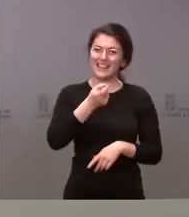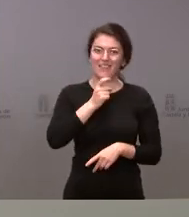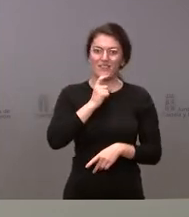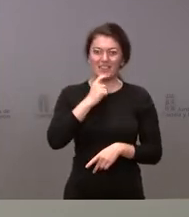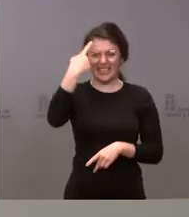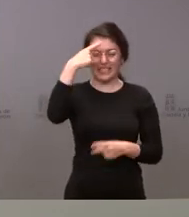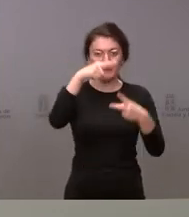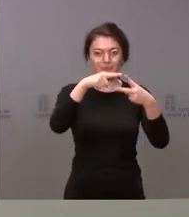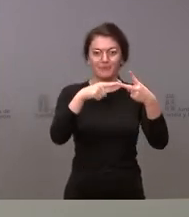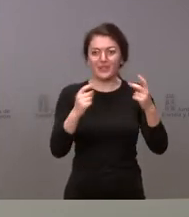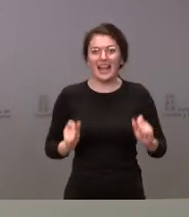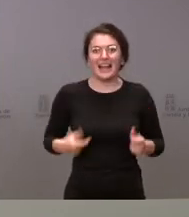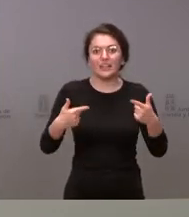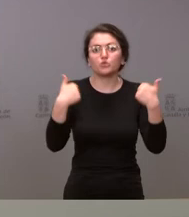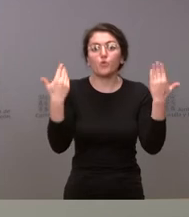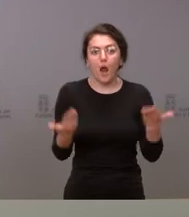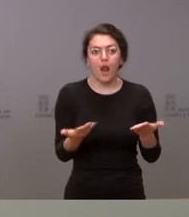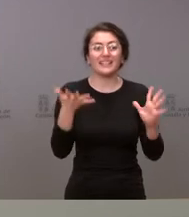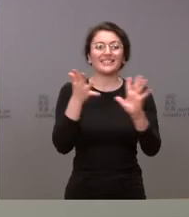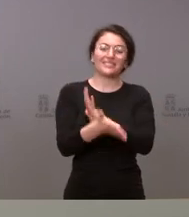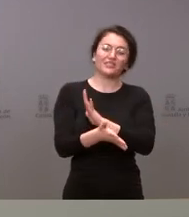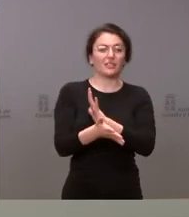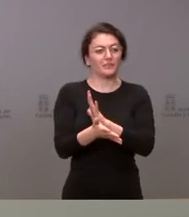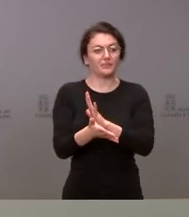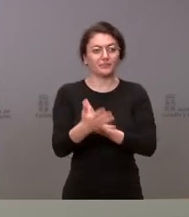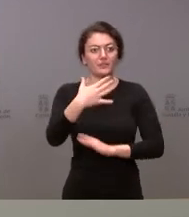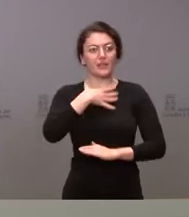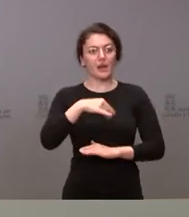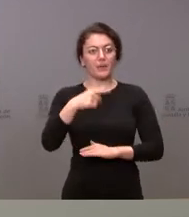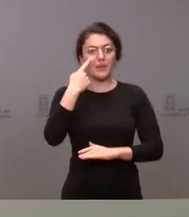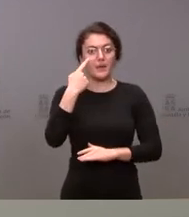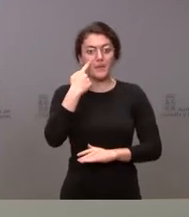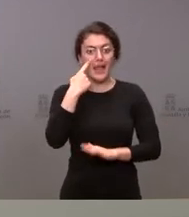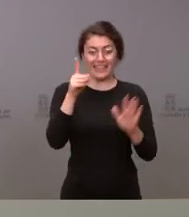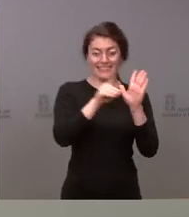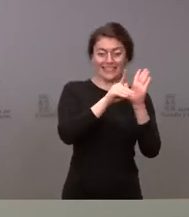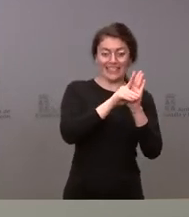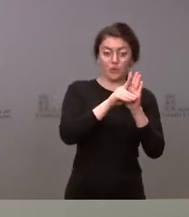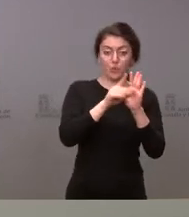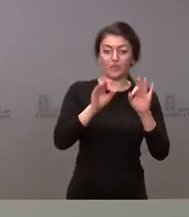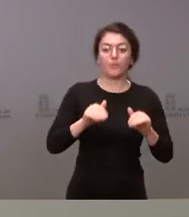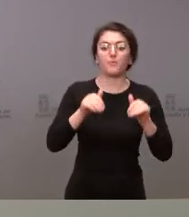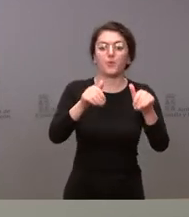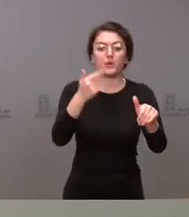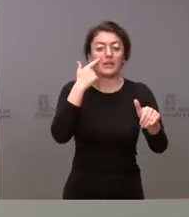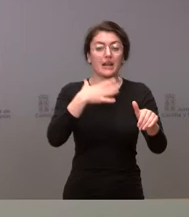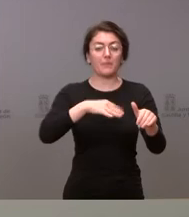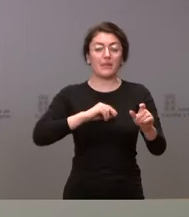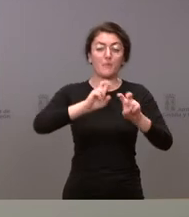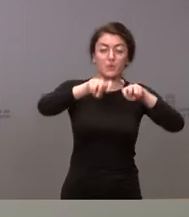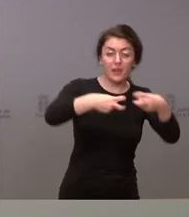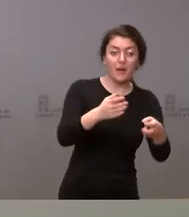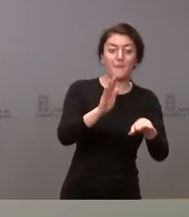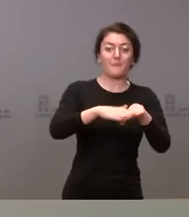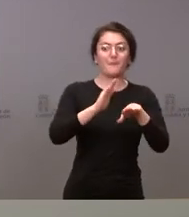cuantía y por eso lo que estamos hablando es de la posibilidad de modificar el decreto de prórroga para habilitar los cauces que nos permitan dotar de más recursos.